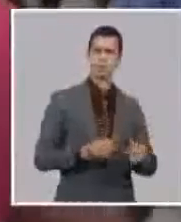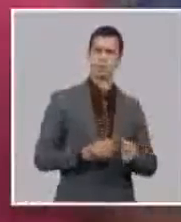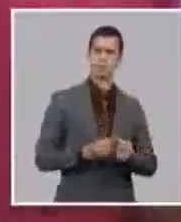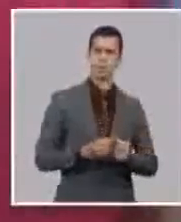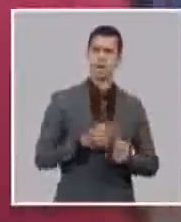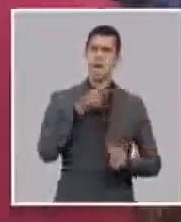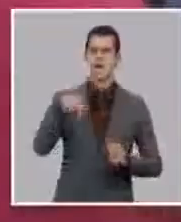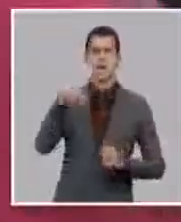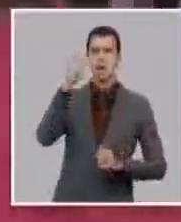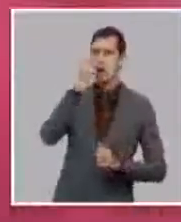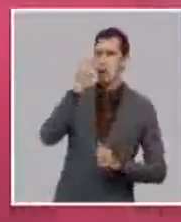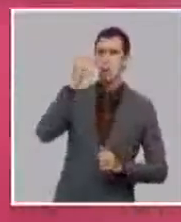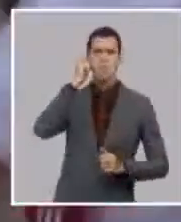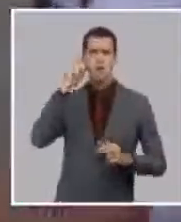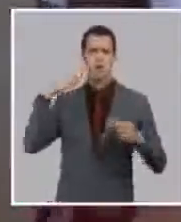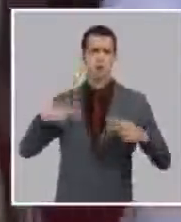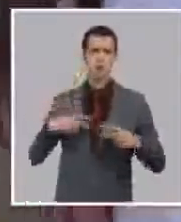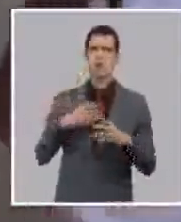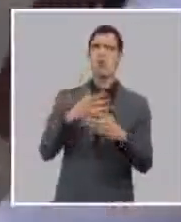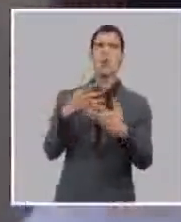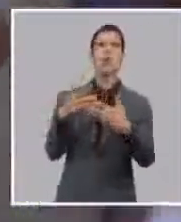posibilidades de